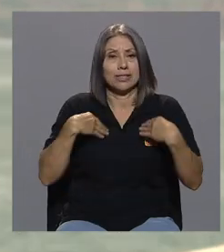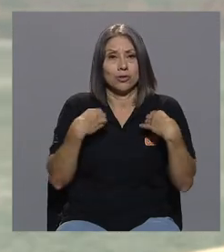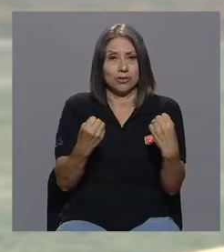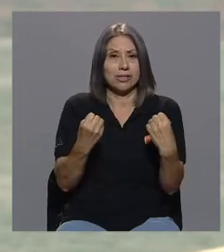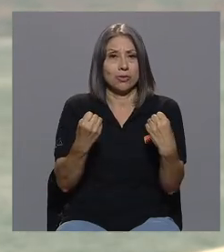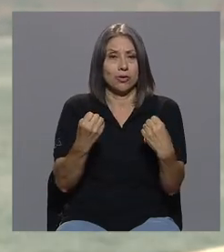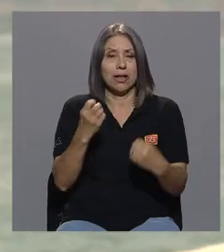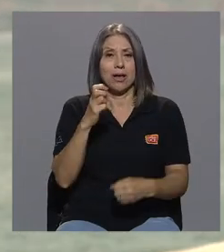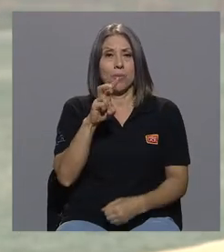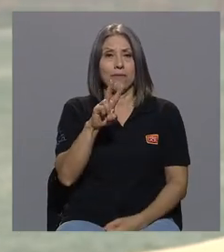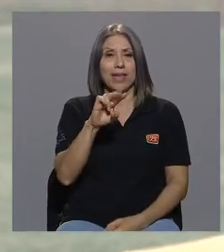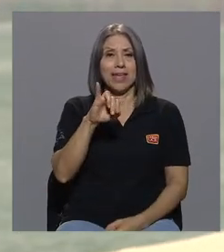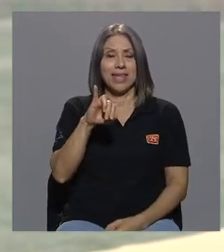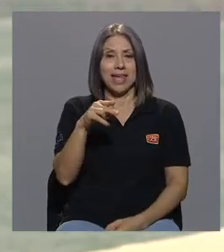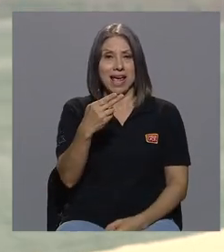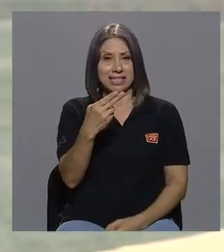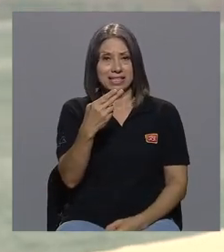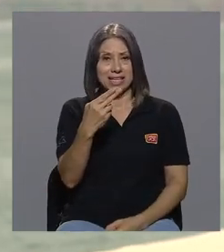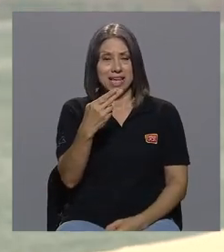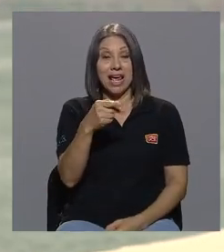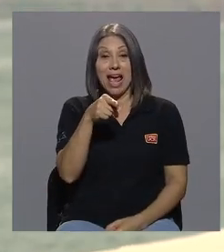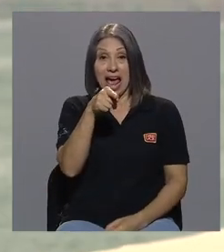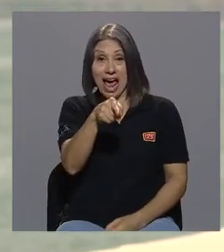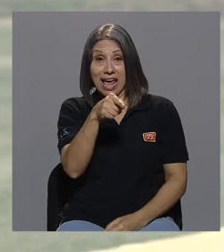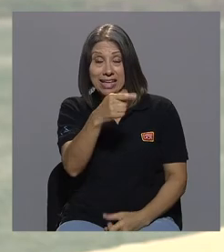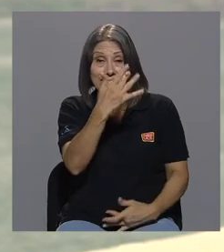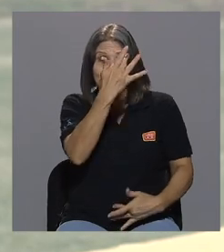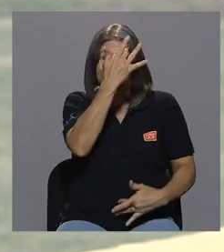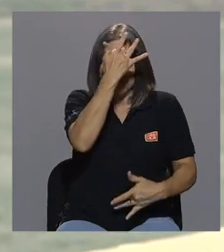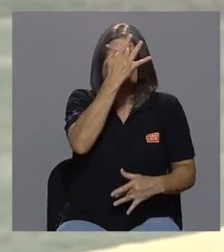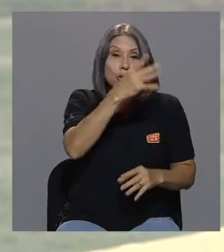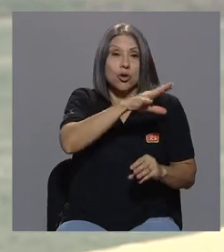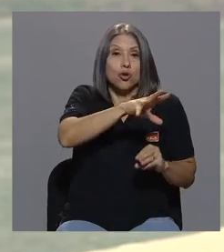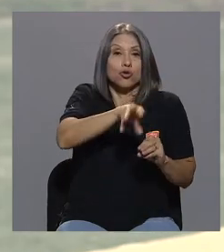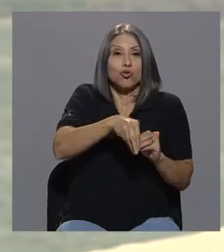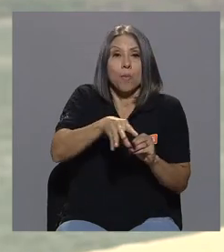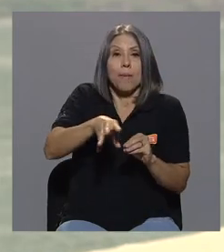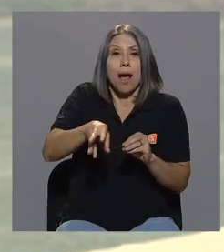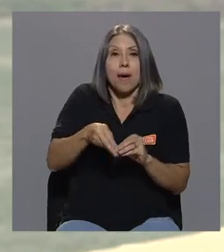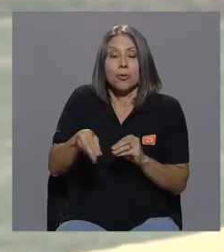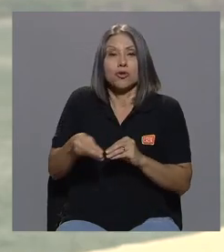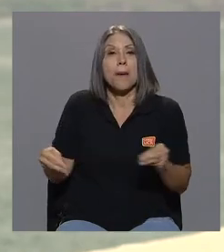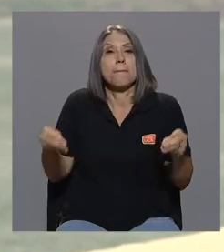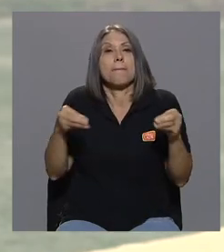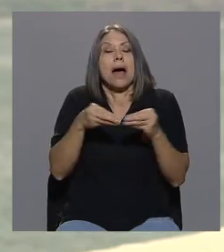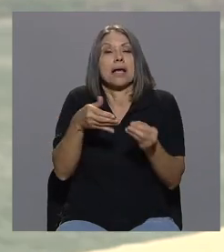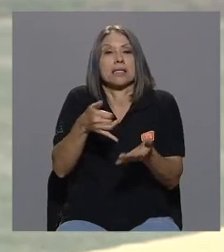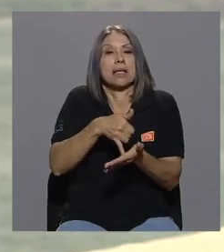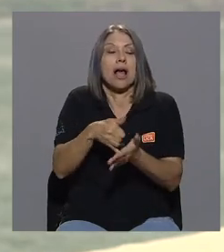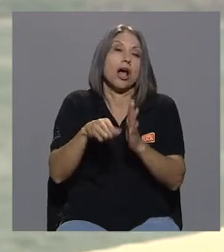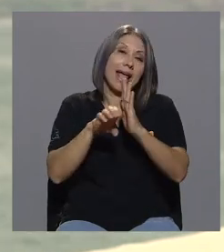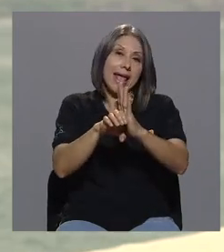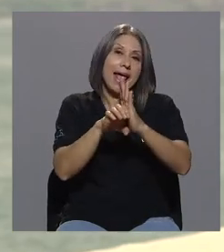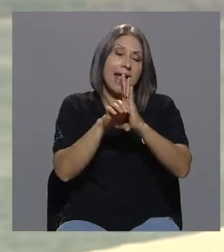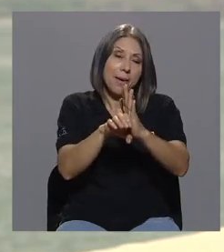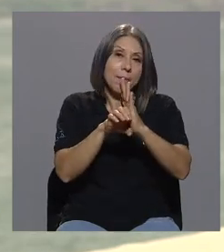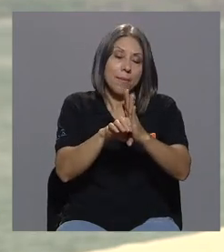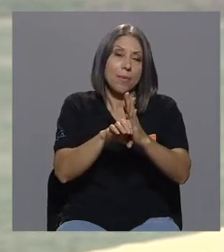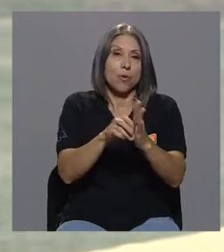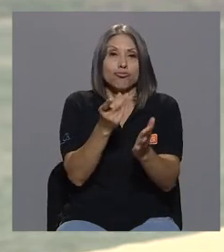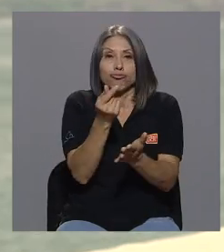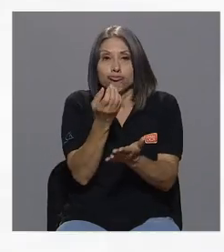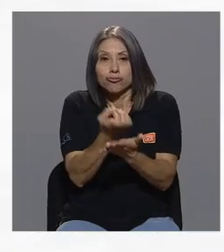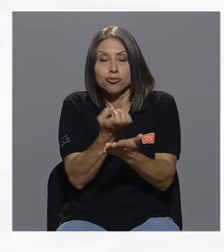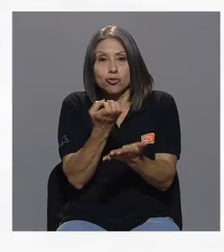sumamos otras condiciones que vulnerabilizan más a las personas como son las condiciones socioeconómicas de la